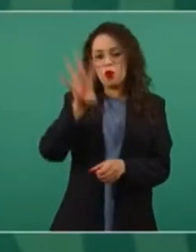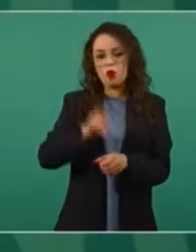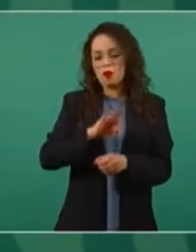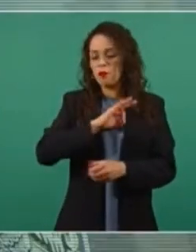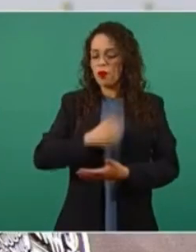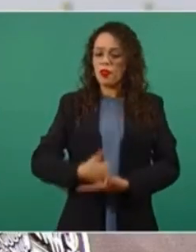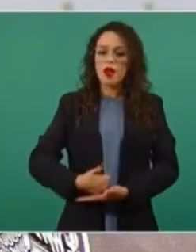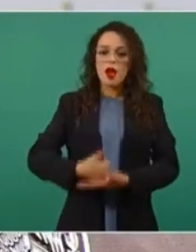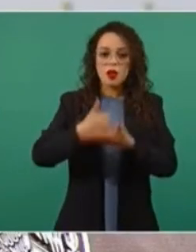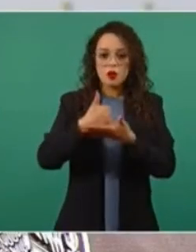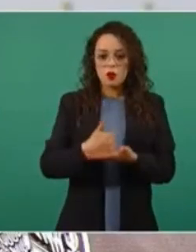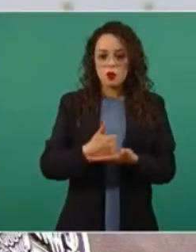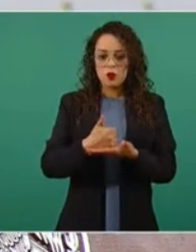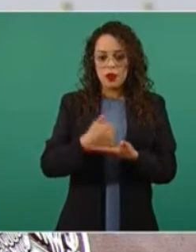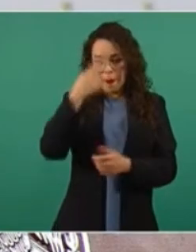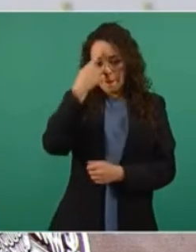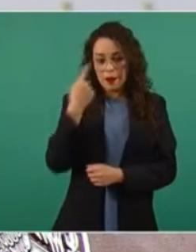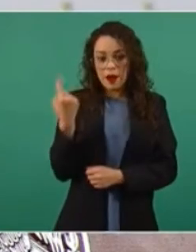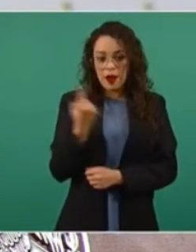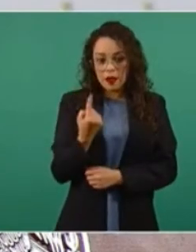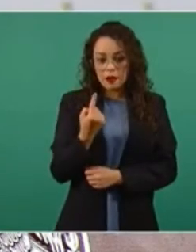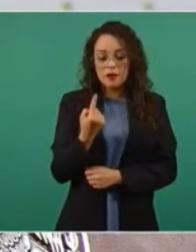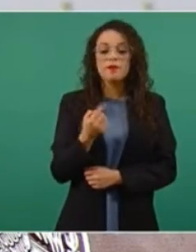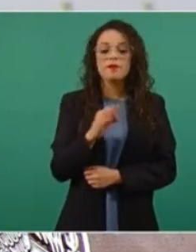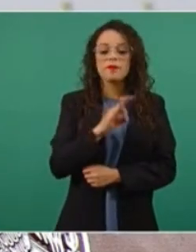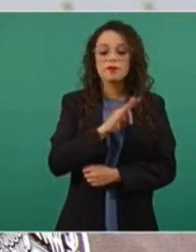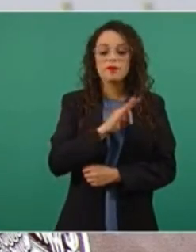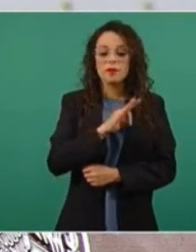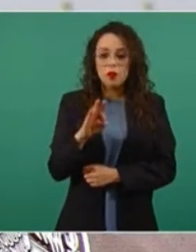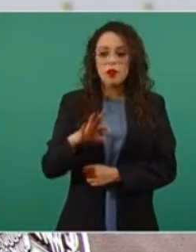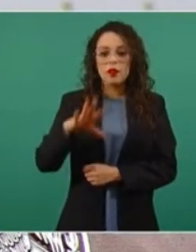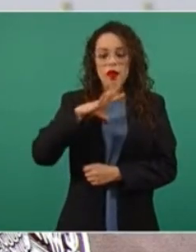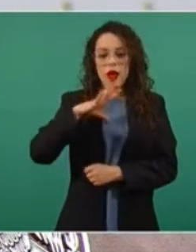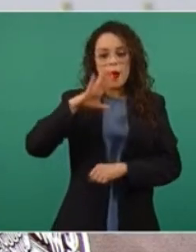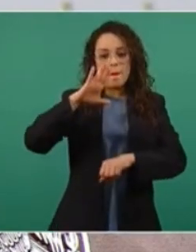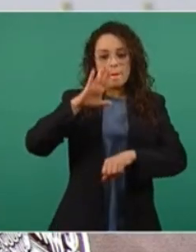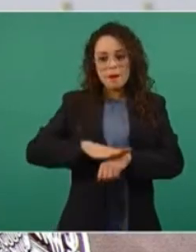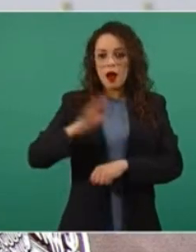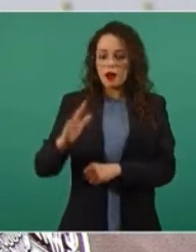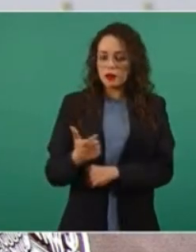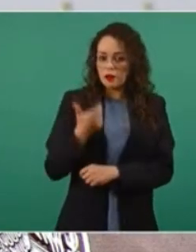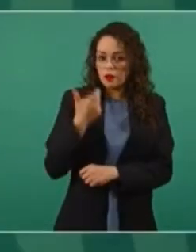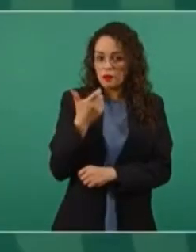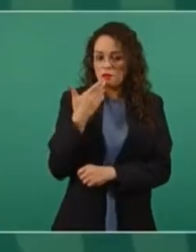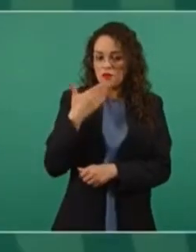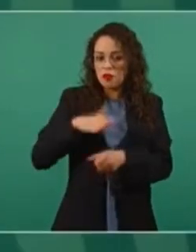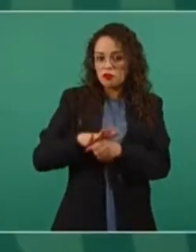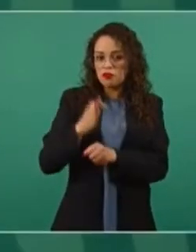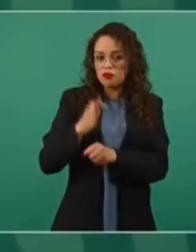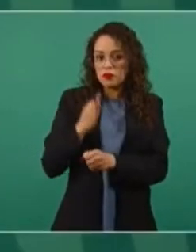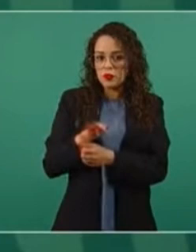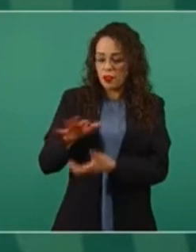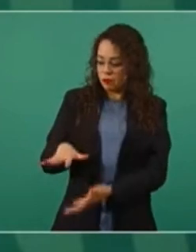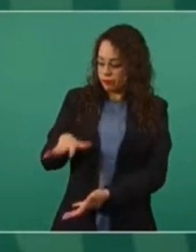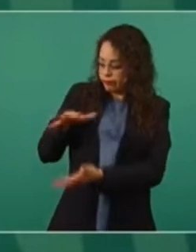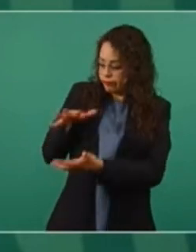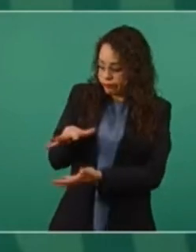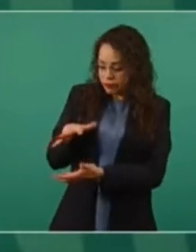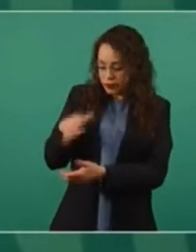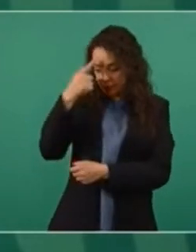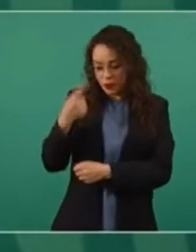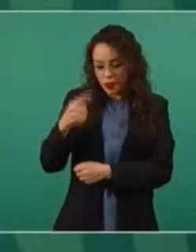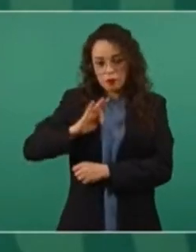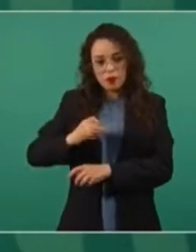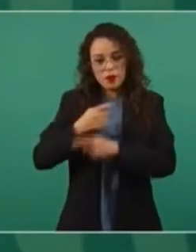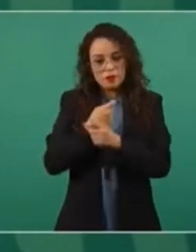a fortalecer las finanzas, a tener presupuesto y que se apoyen